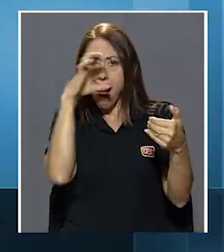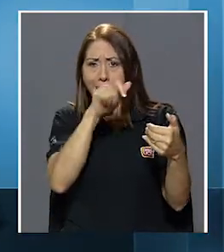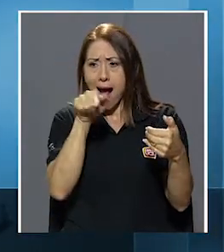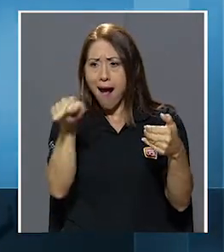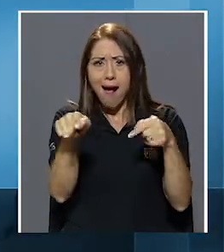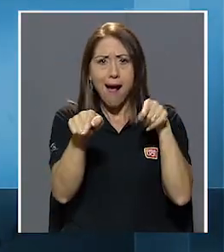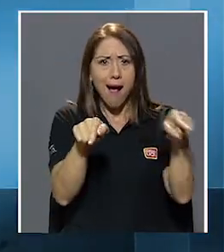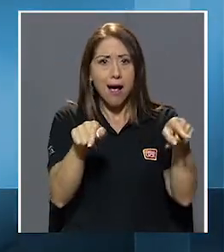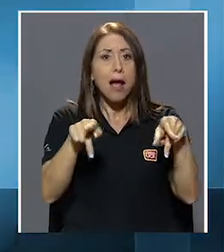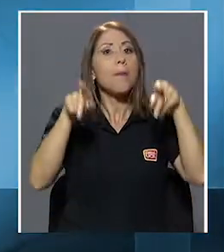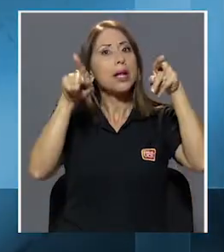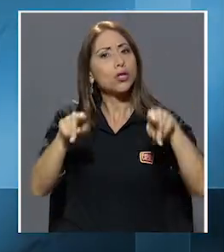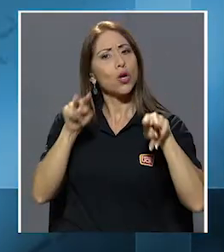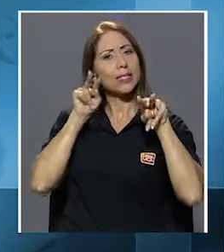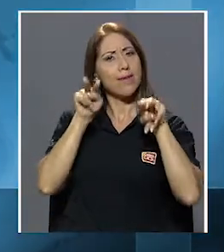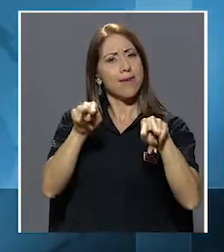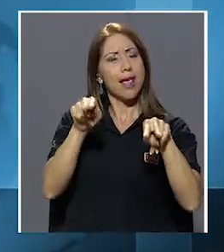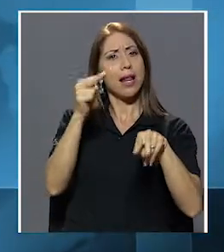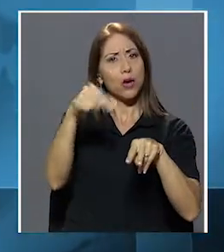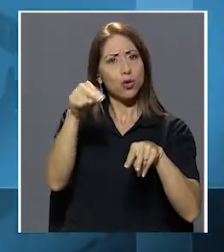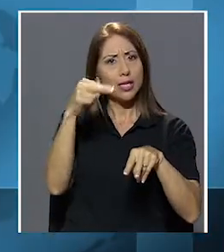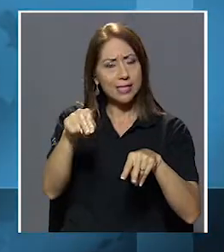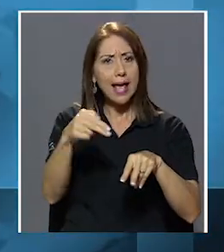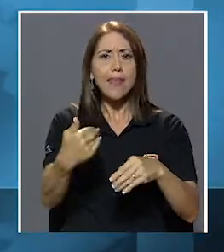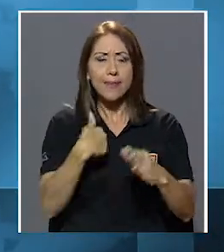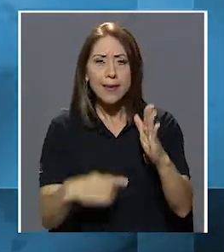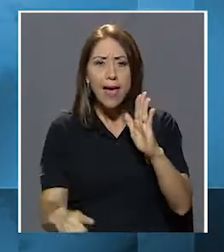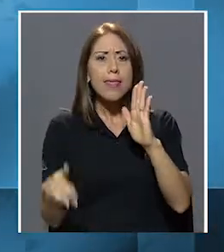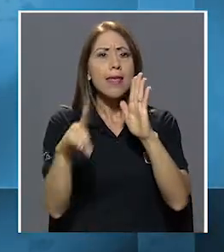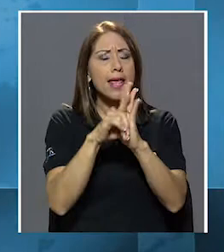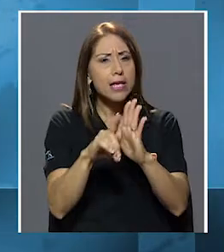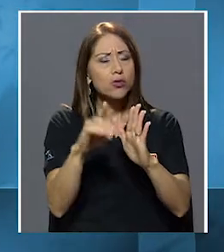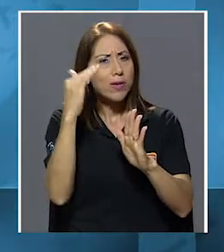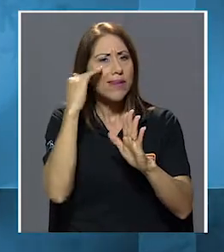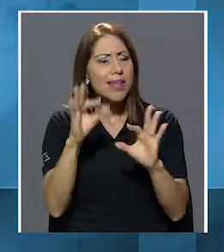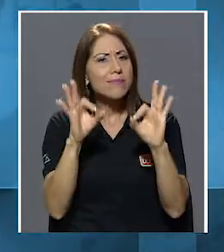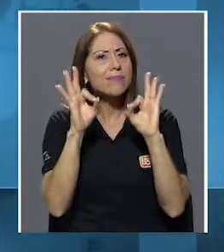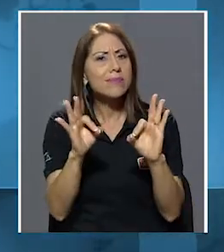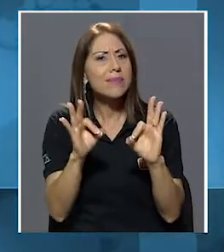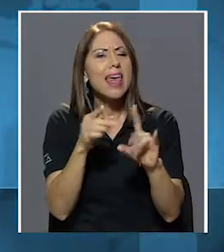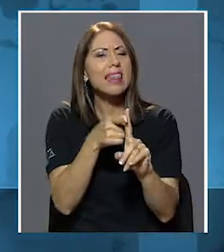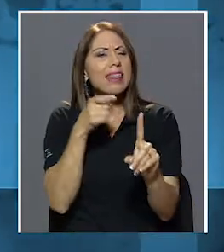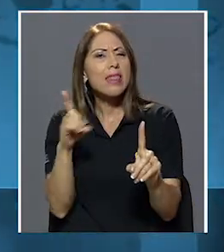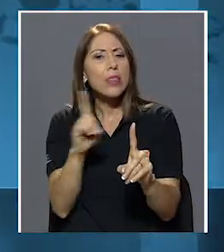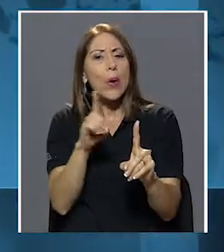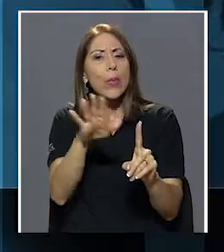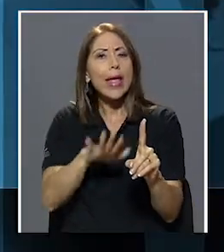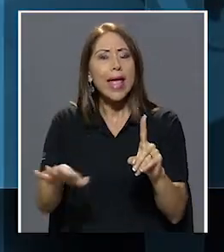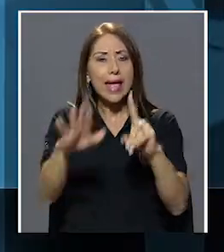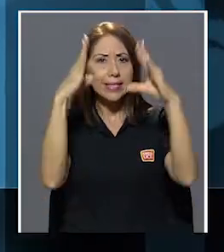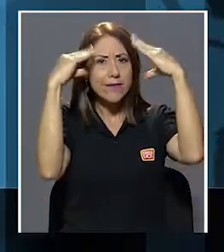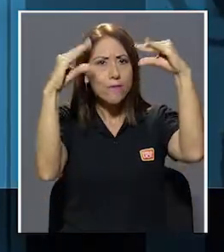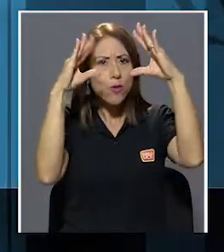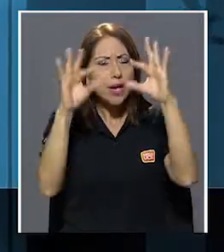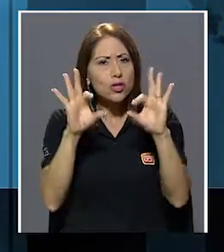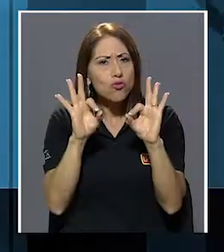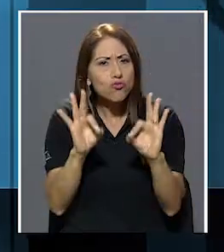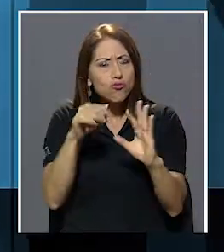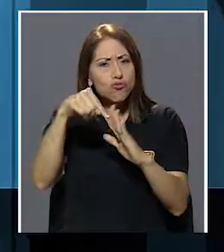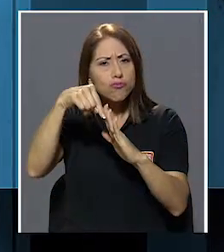definida. El público tenía derecho a saber con claridad la naturaleza de la información que estaba